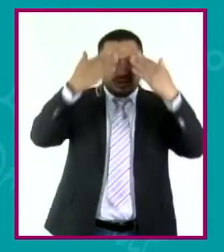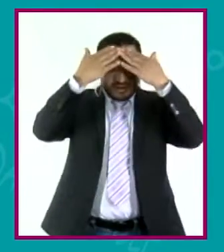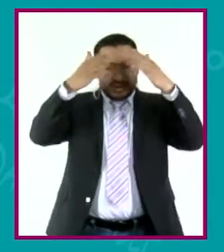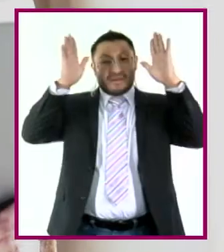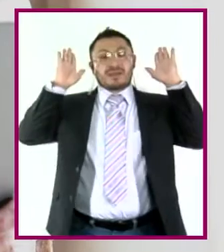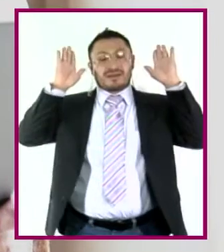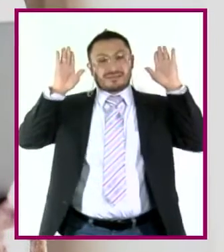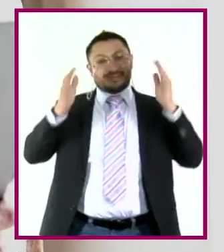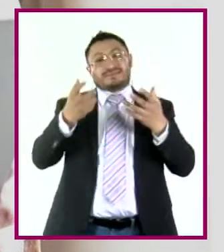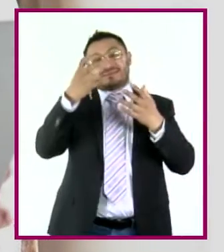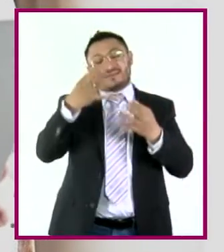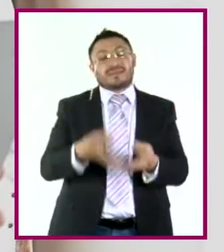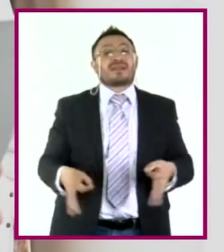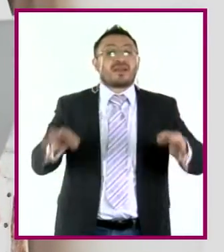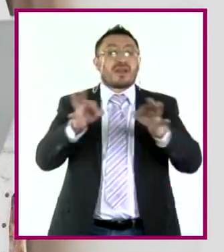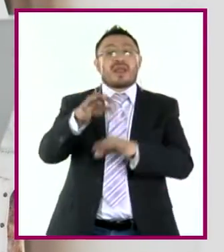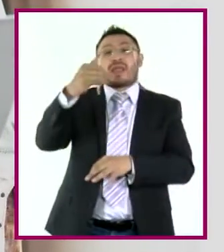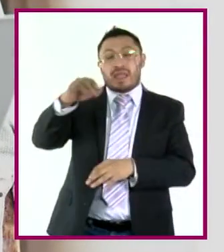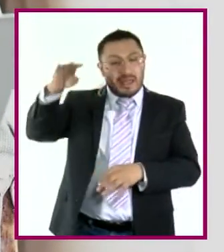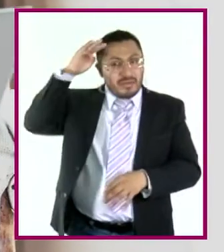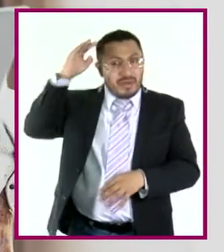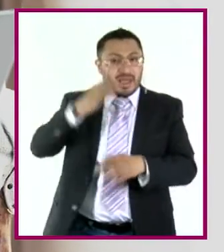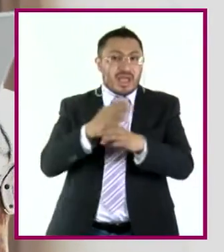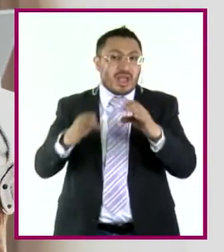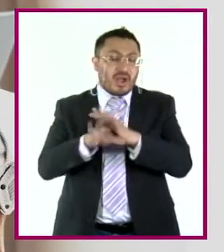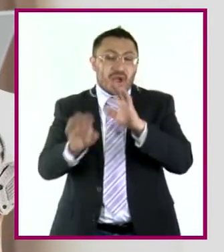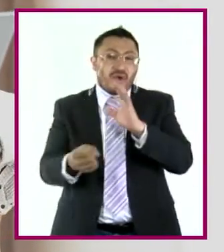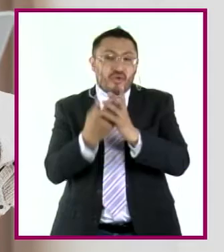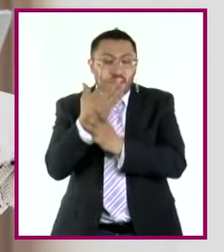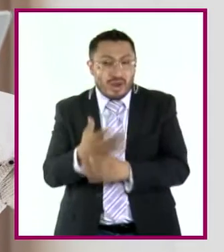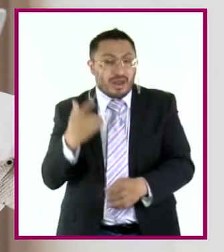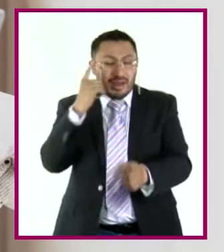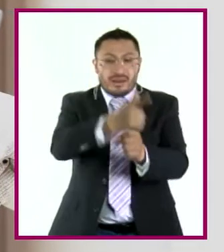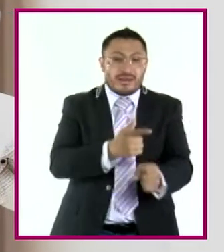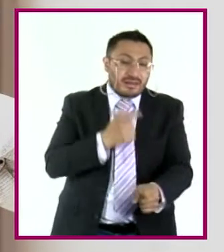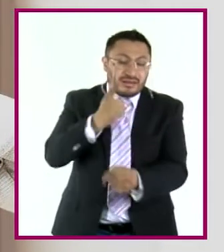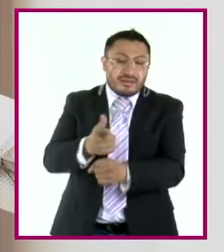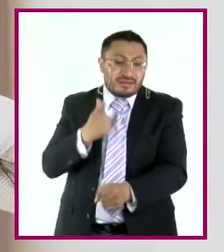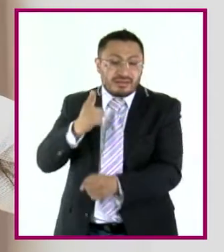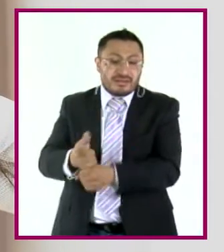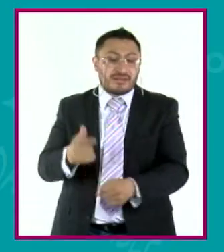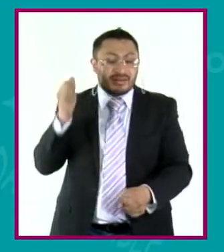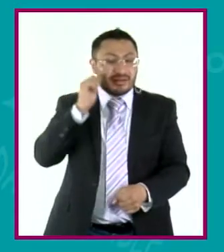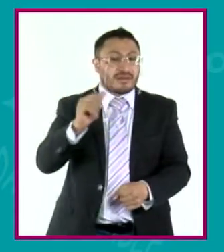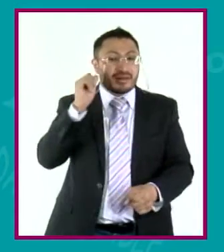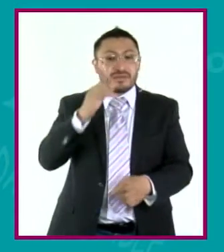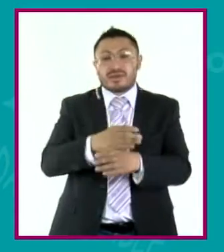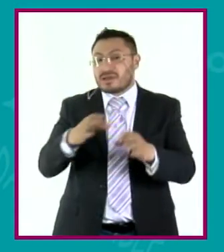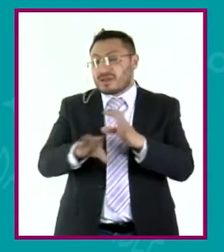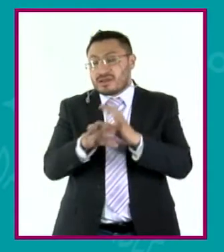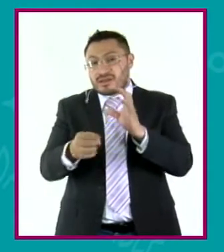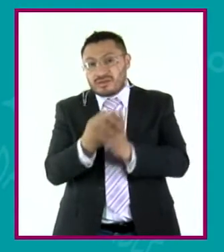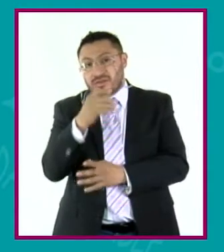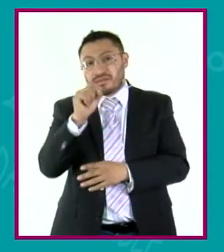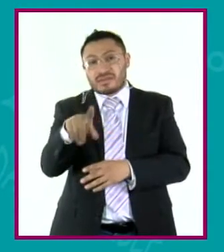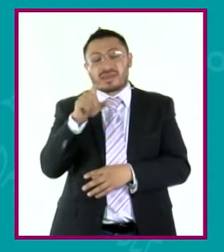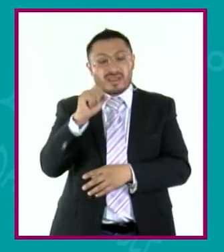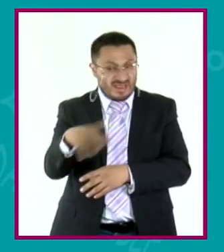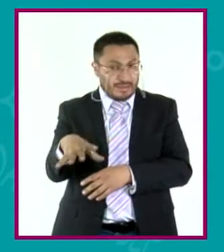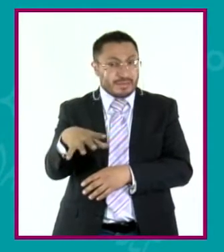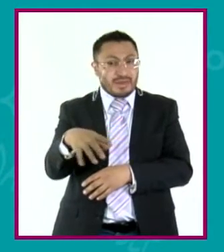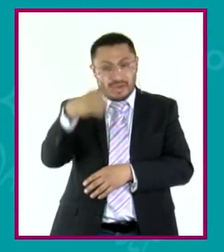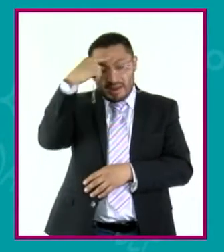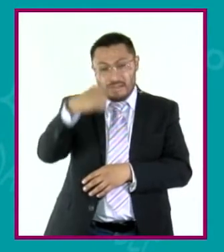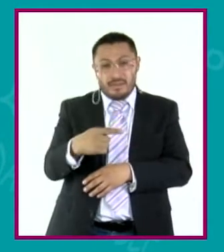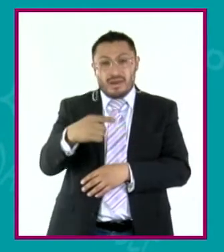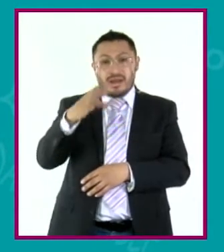y estar pensando en cosas nuevas y estar descubriendo siempre cosas nuevas. Y eso también abona a